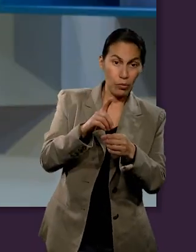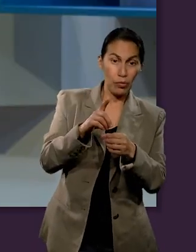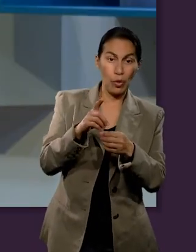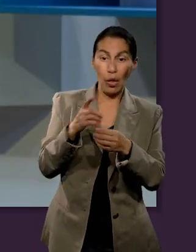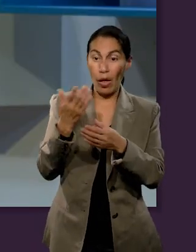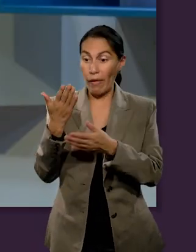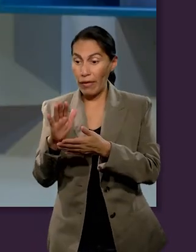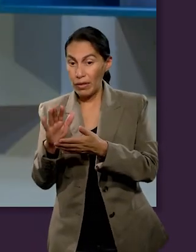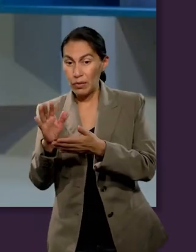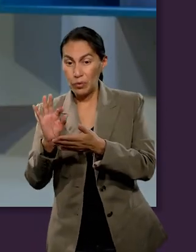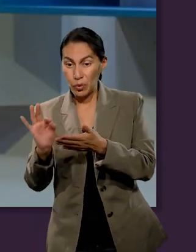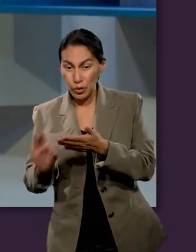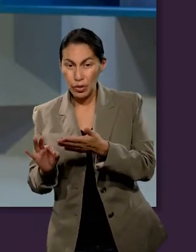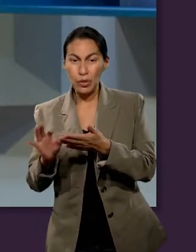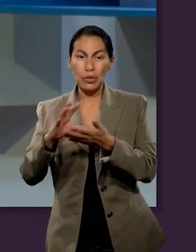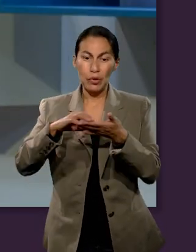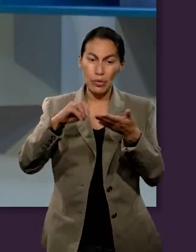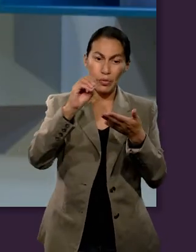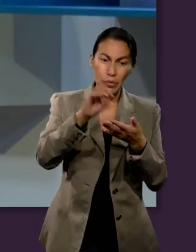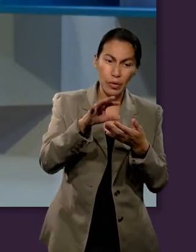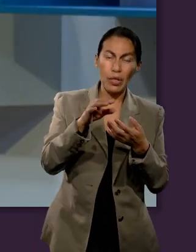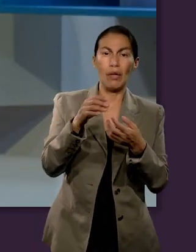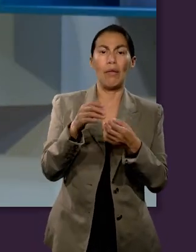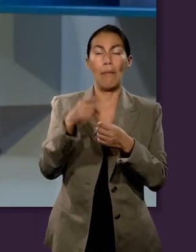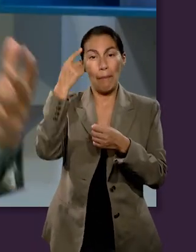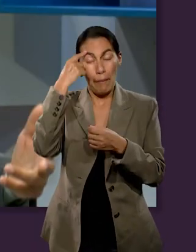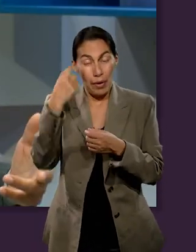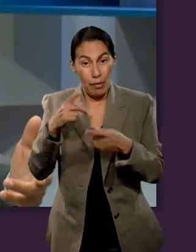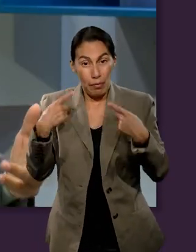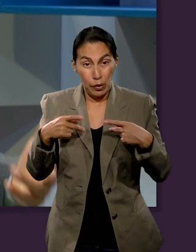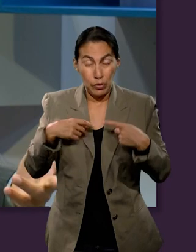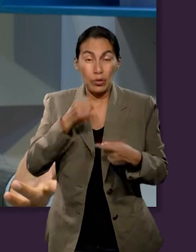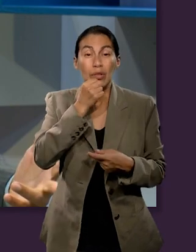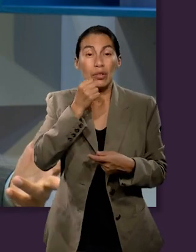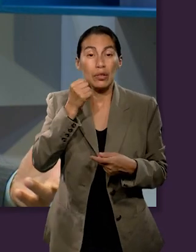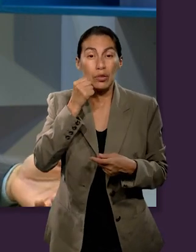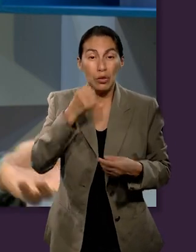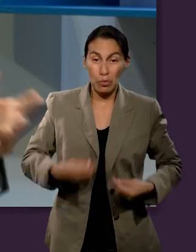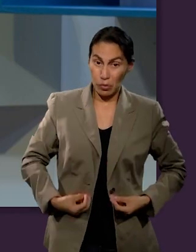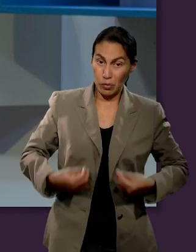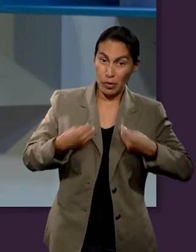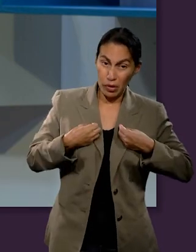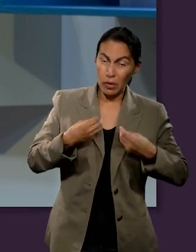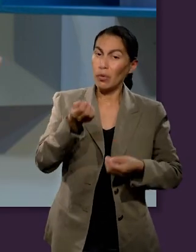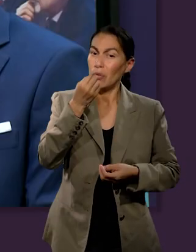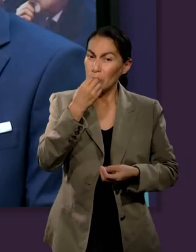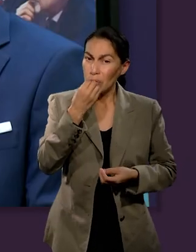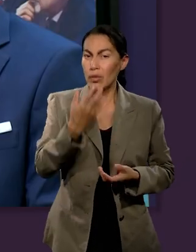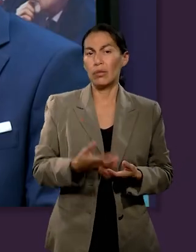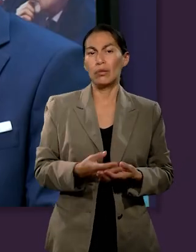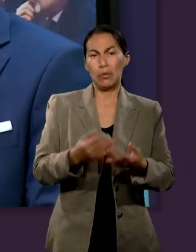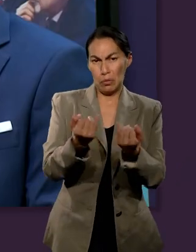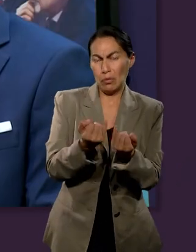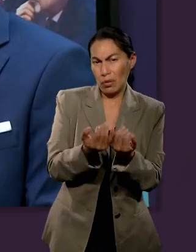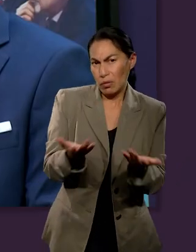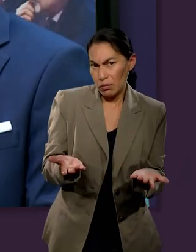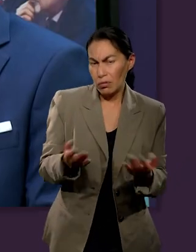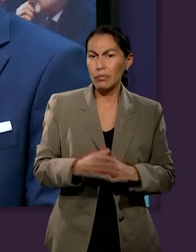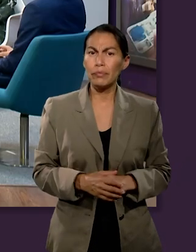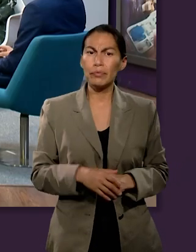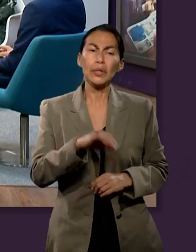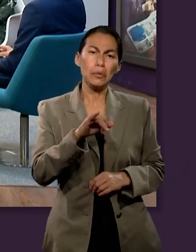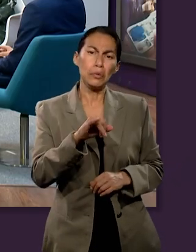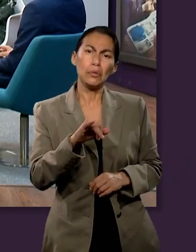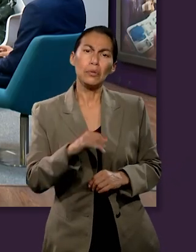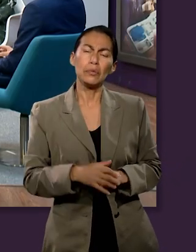entonces, ellos a su vez daban el diezmo de los diezmos para poder sostener a los sacerdotes. O sea, así que de sacerdote, sacerdote. Parece que